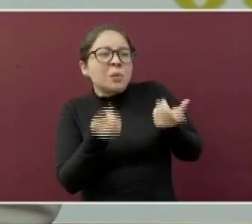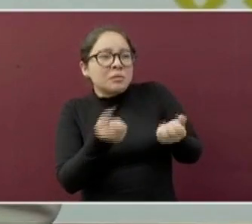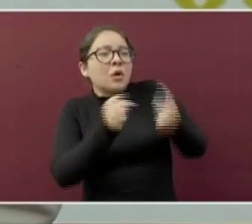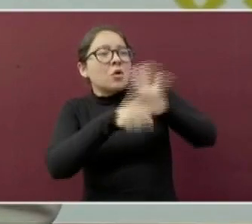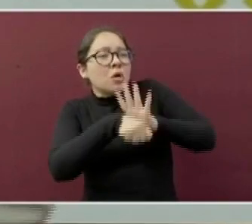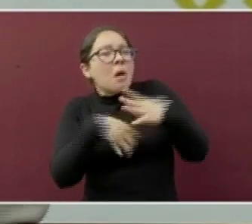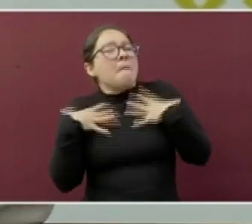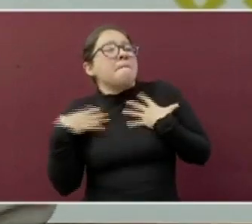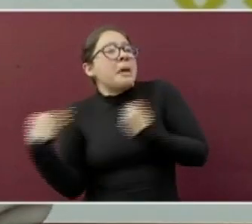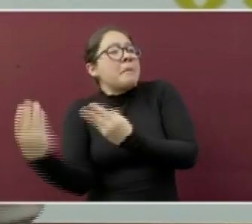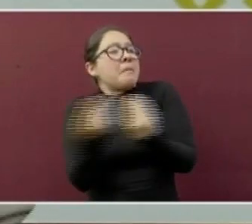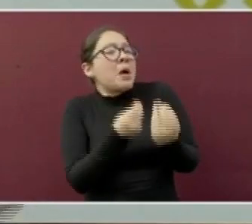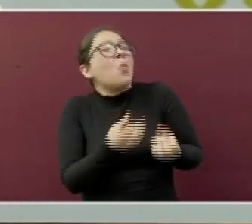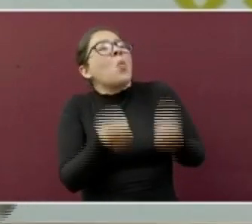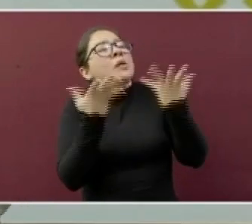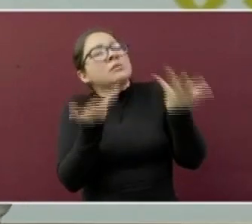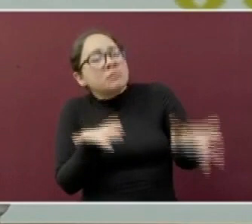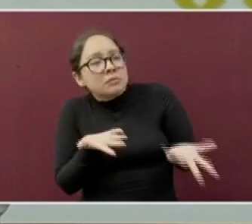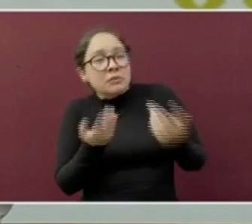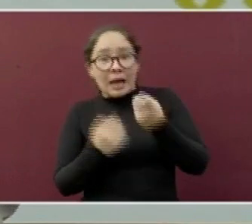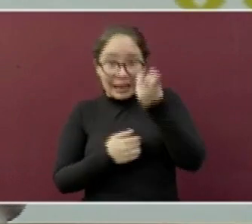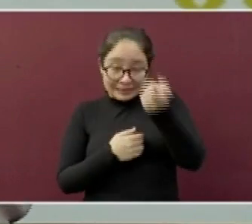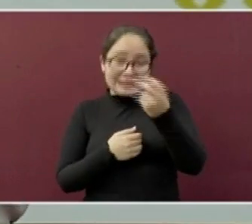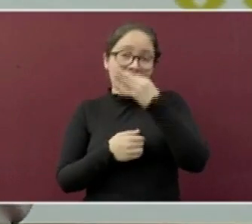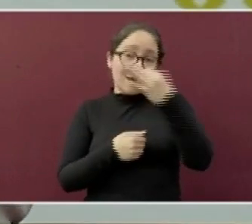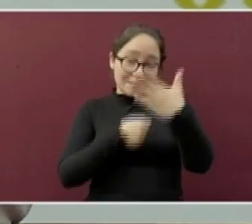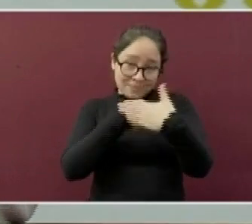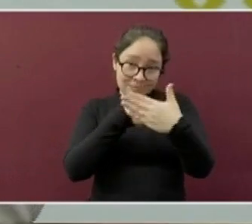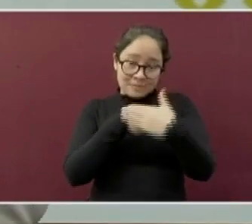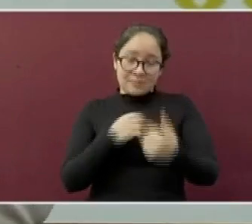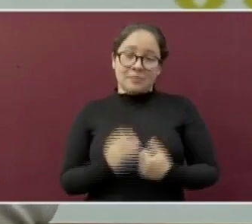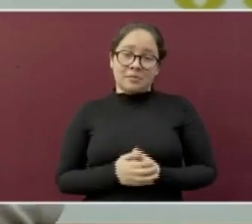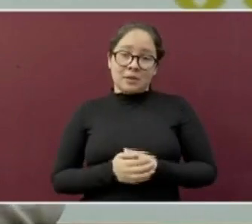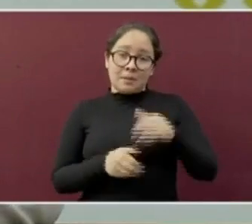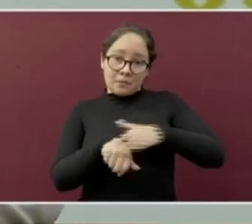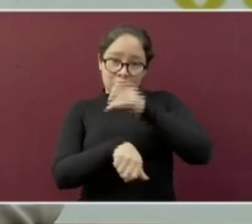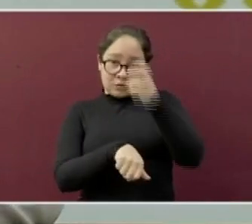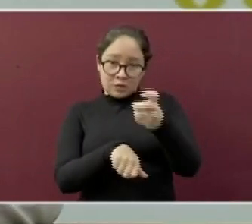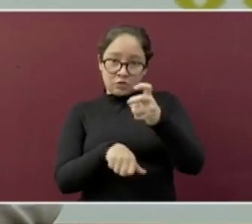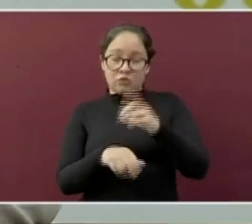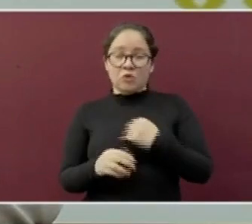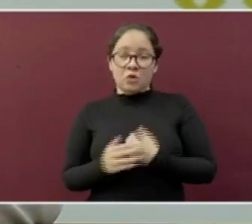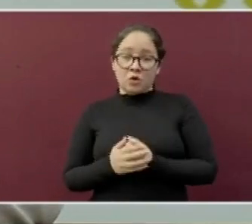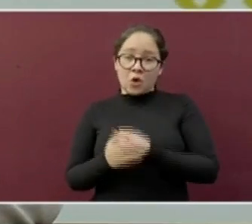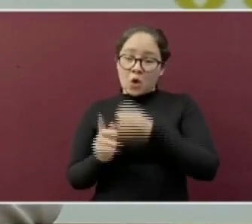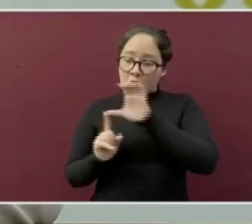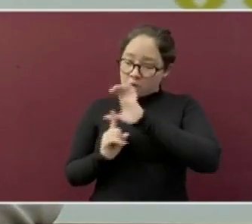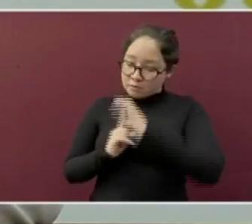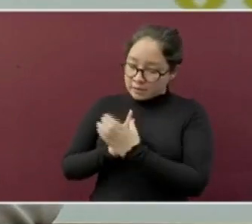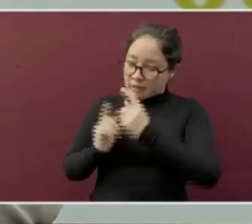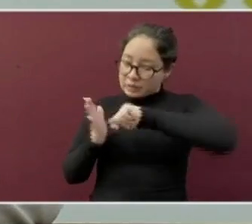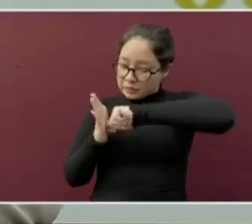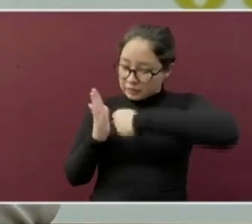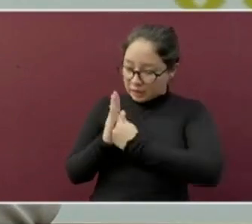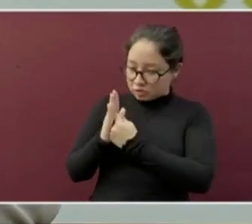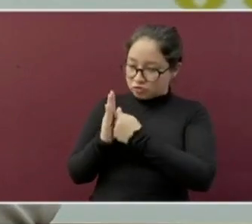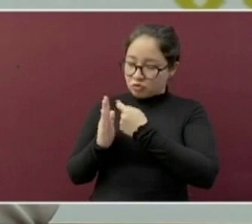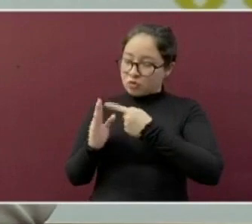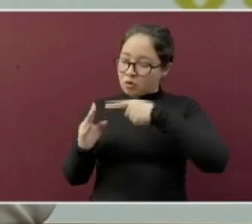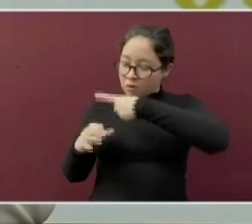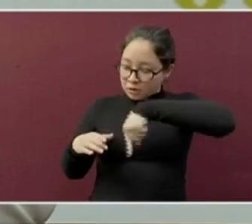Y por eso, familia veracruzana, es que el Comité Técnico del Consejo Estatal de Salud